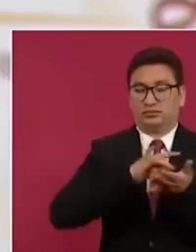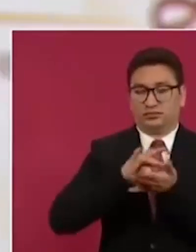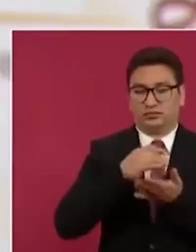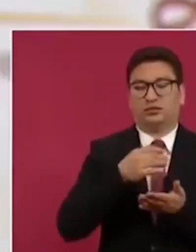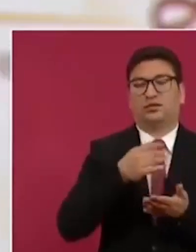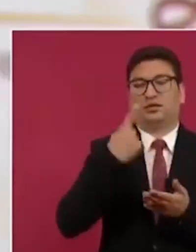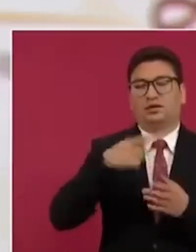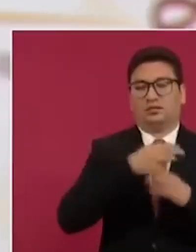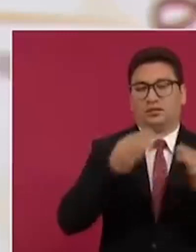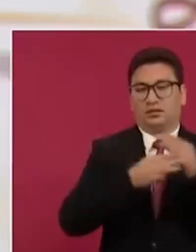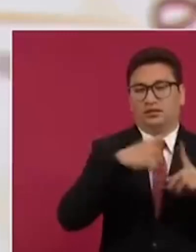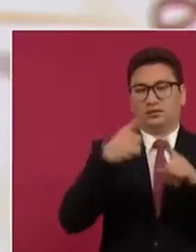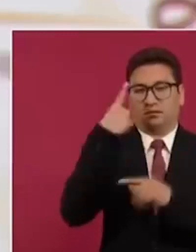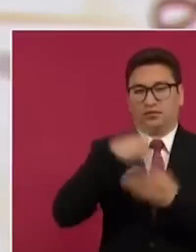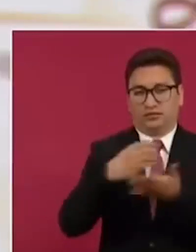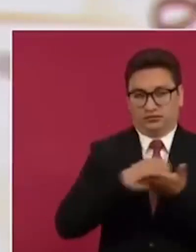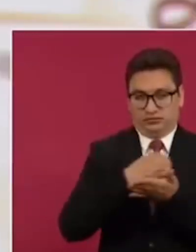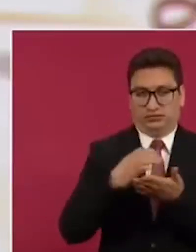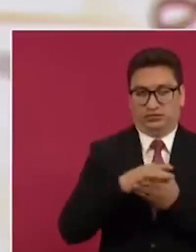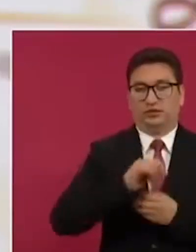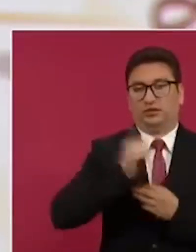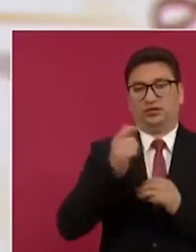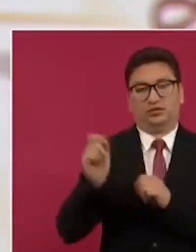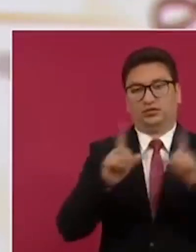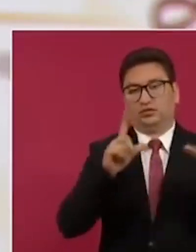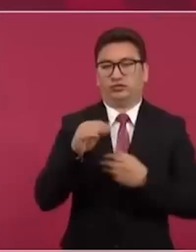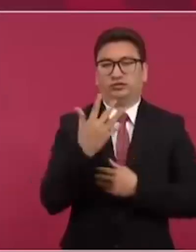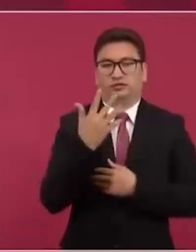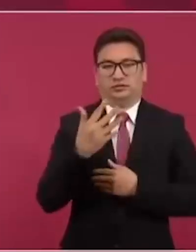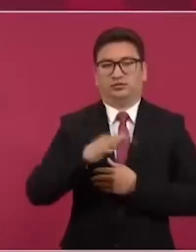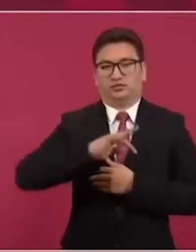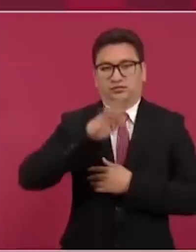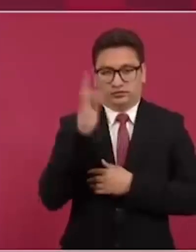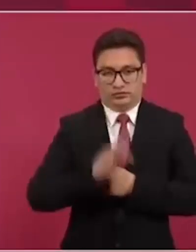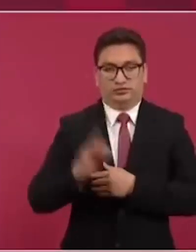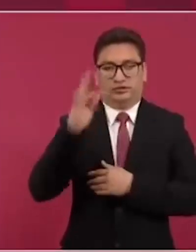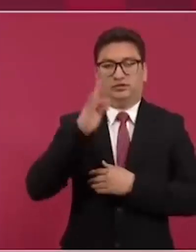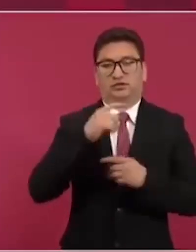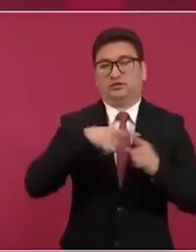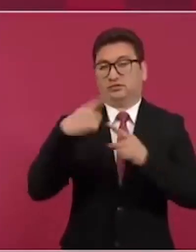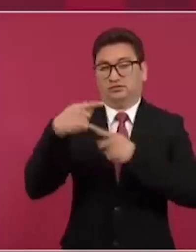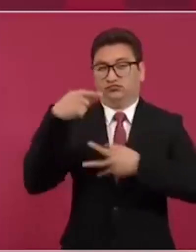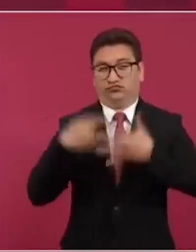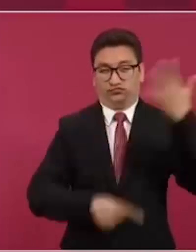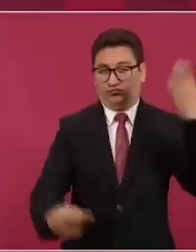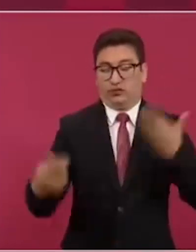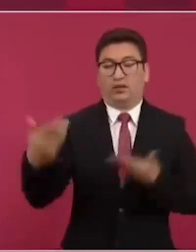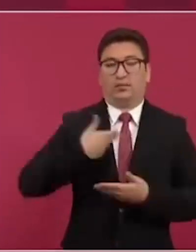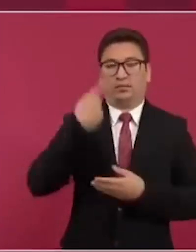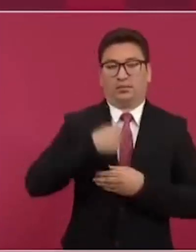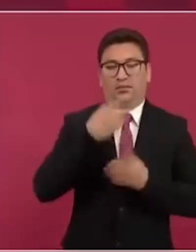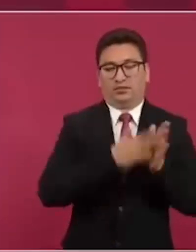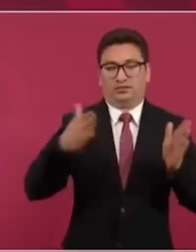Añadió que además del avance de la inmunización contra coronavirus, lo que está salvando al mundo de una pandemia aún más devastadora es la